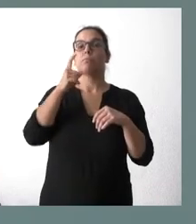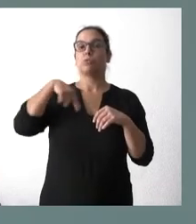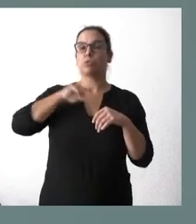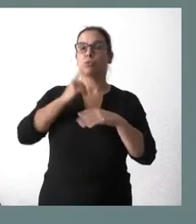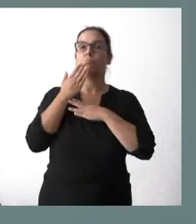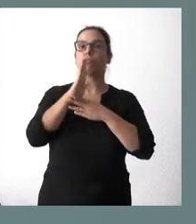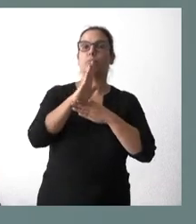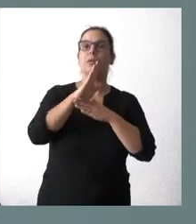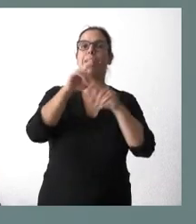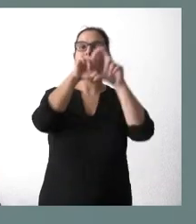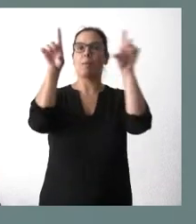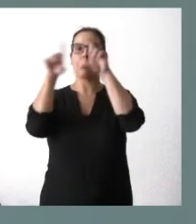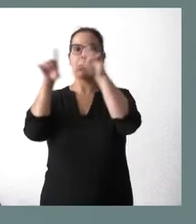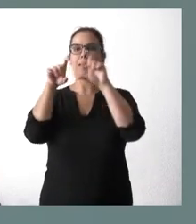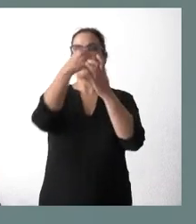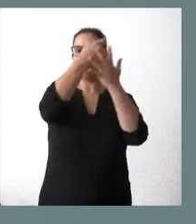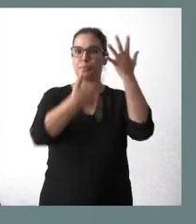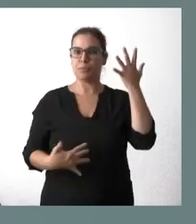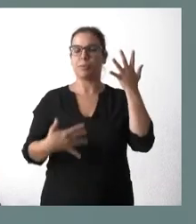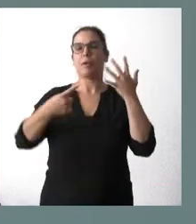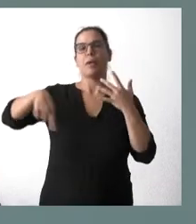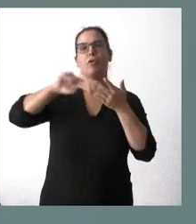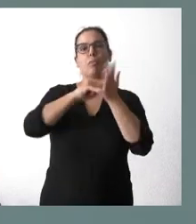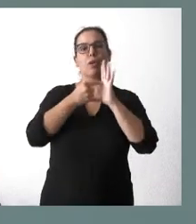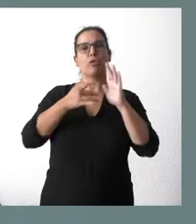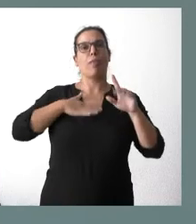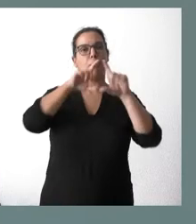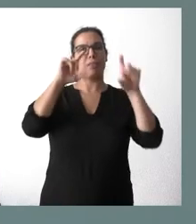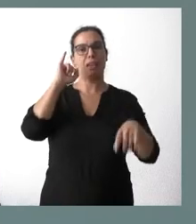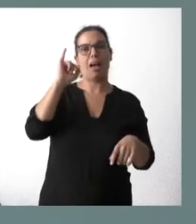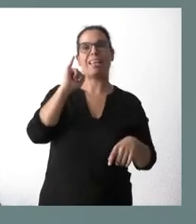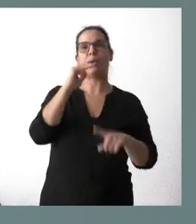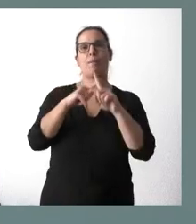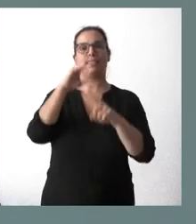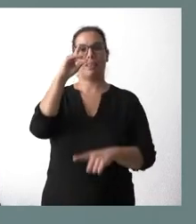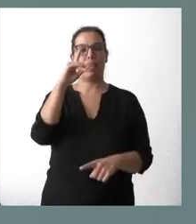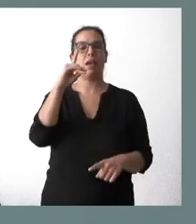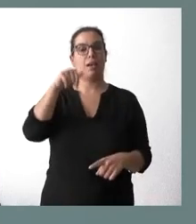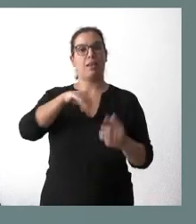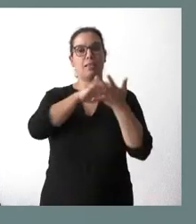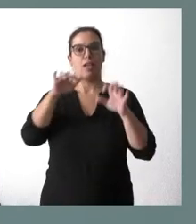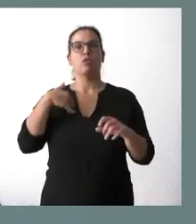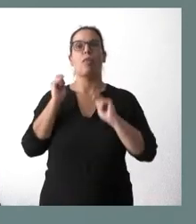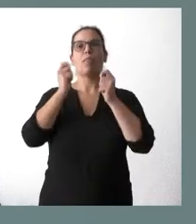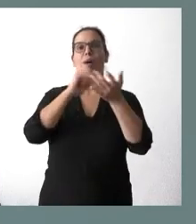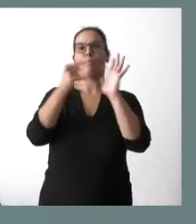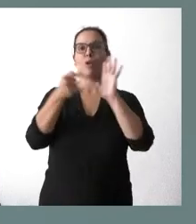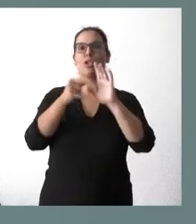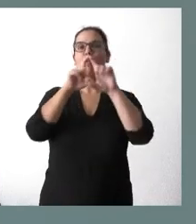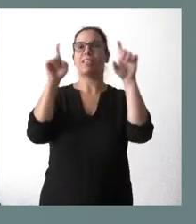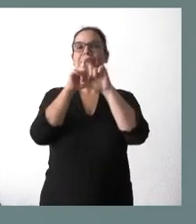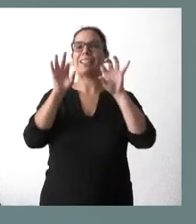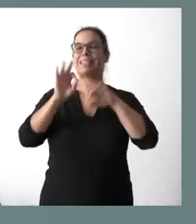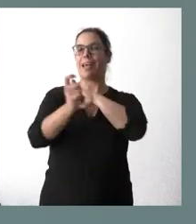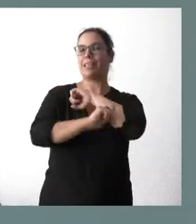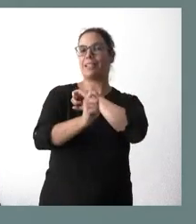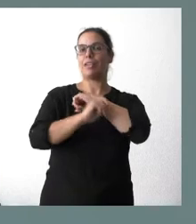tienen proyectos empresariales de IMASD en Castilla y León y que han sido declaradas como proyectos empresariales estratégicos para su desarrollo